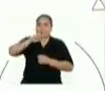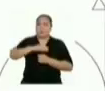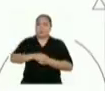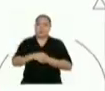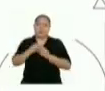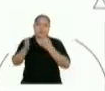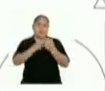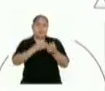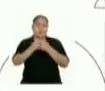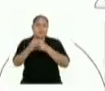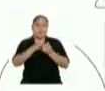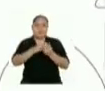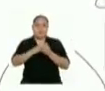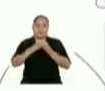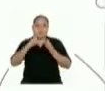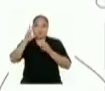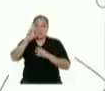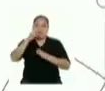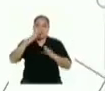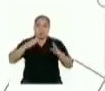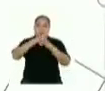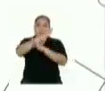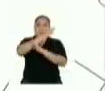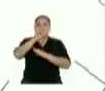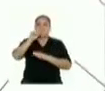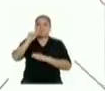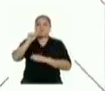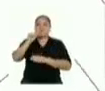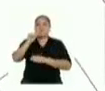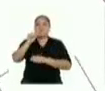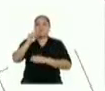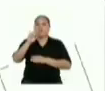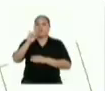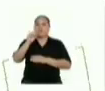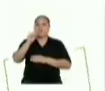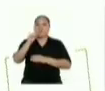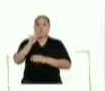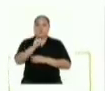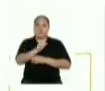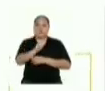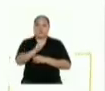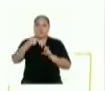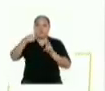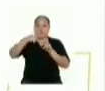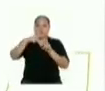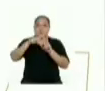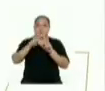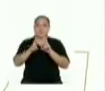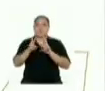cualquiera de las tres diagonales del octaedro es la arista por la raíz cuadrada de 2.